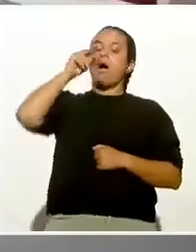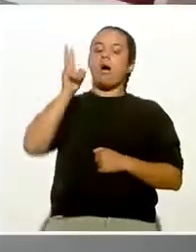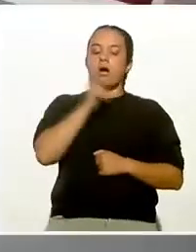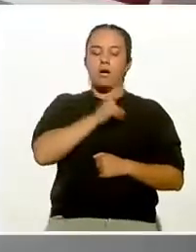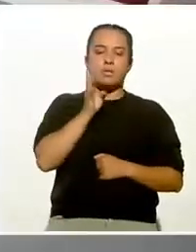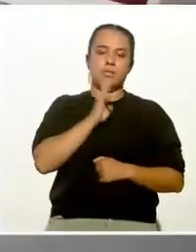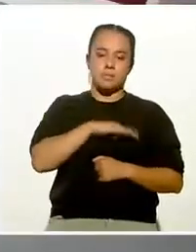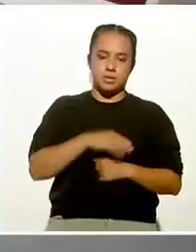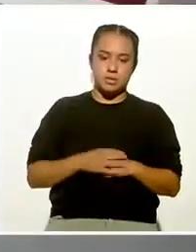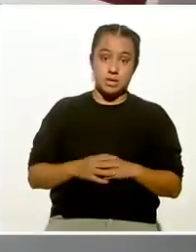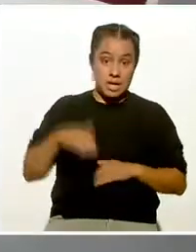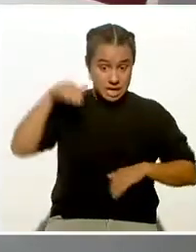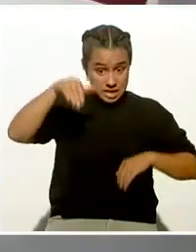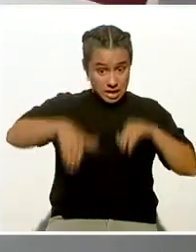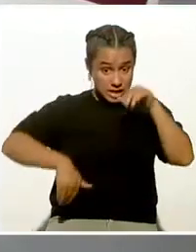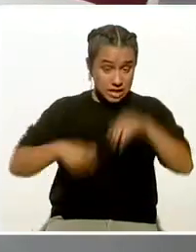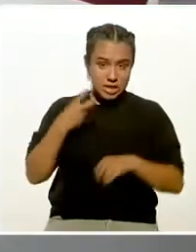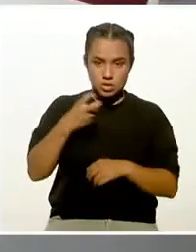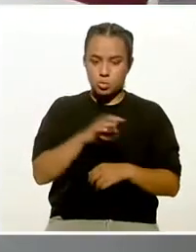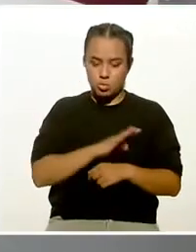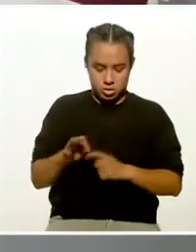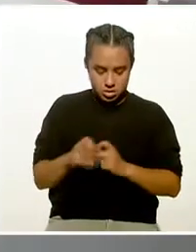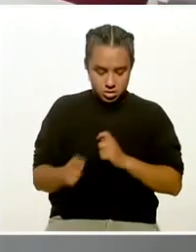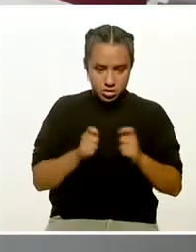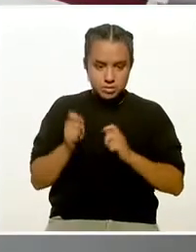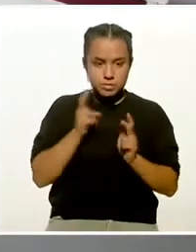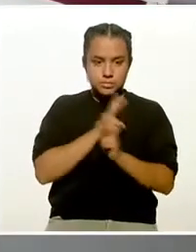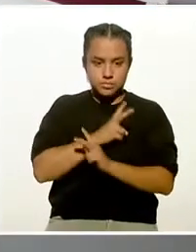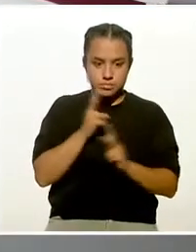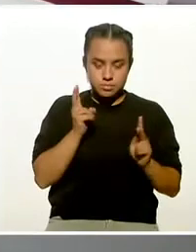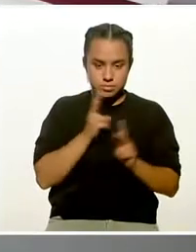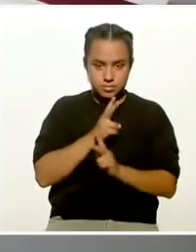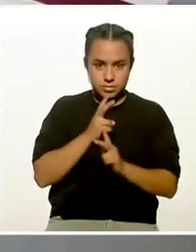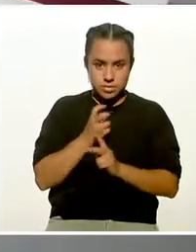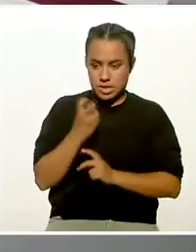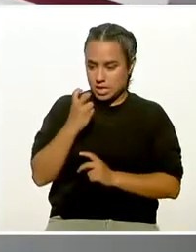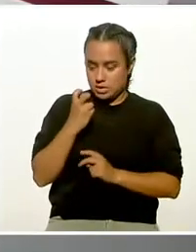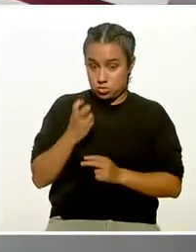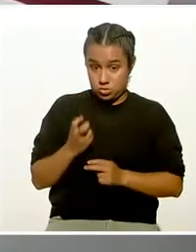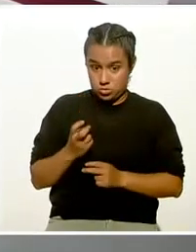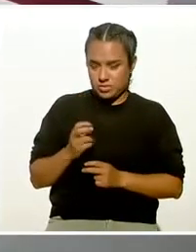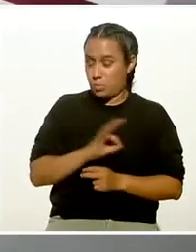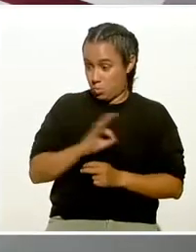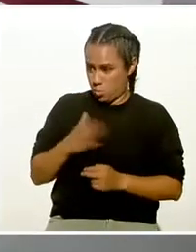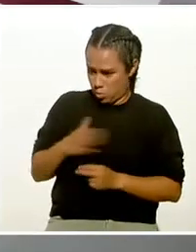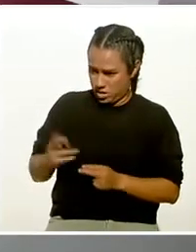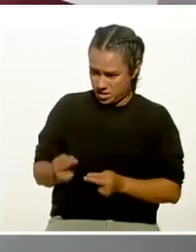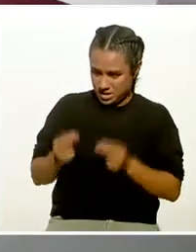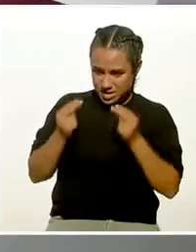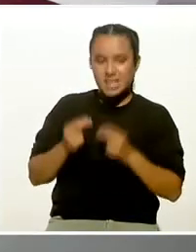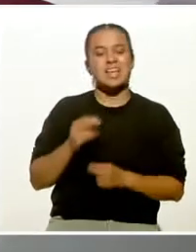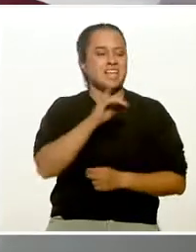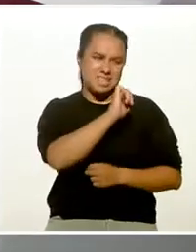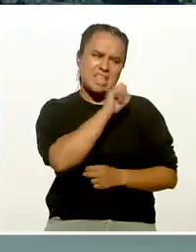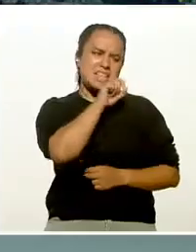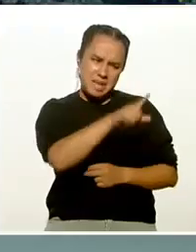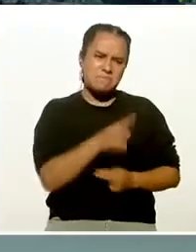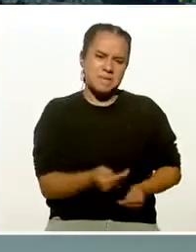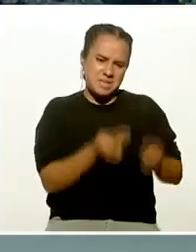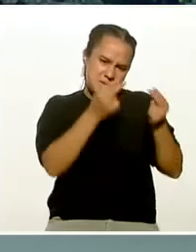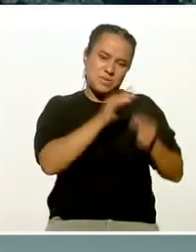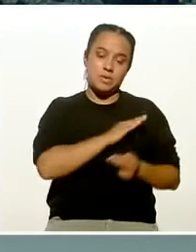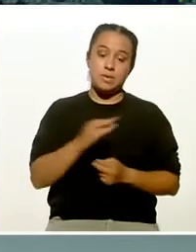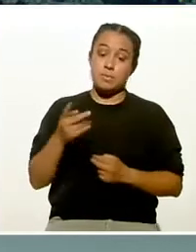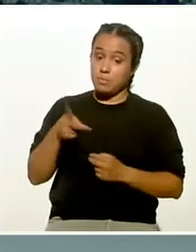La natación es una manera muy buena de controlar la respiración. Así es. Es un buen negocio, buen negocio, buen deporte para los